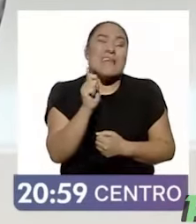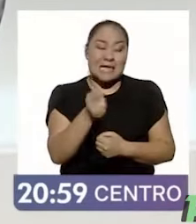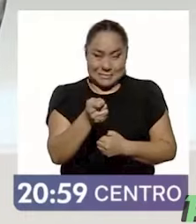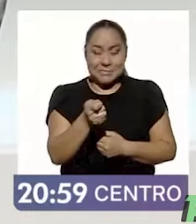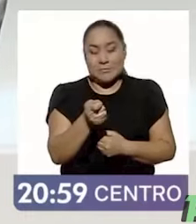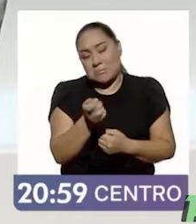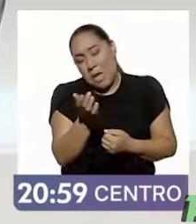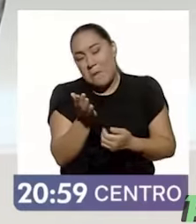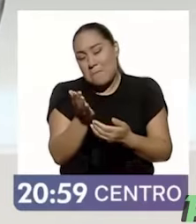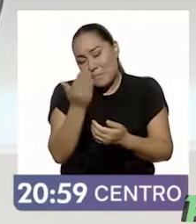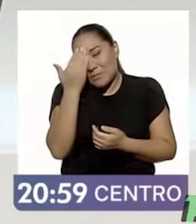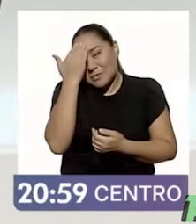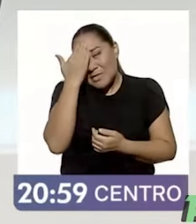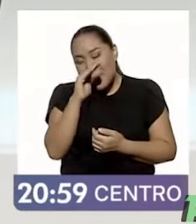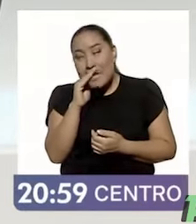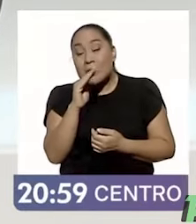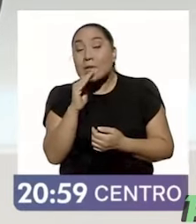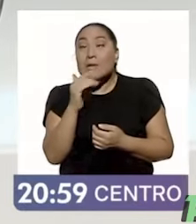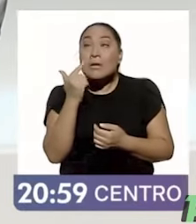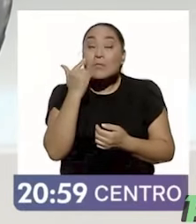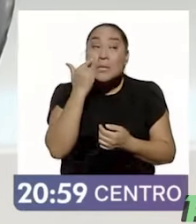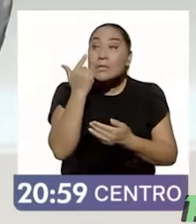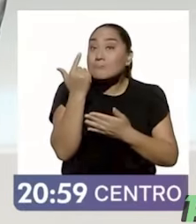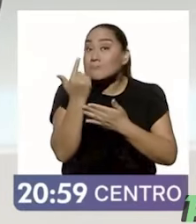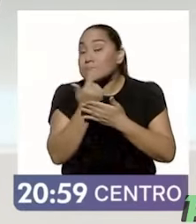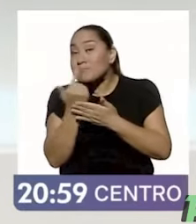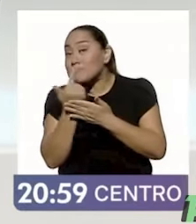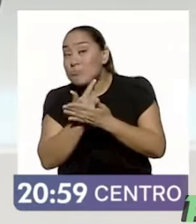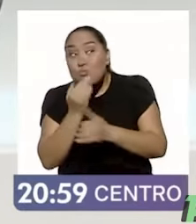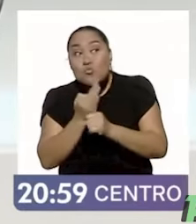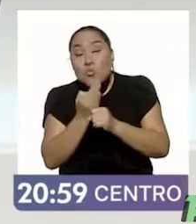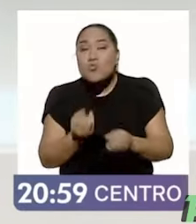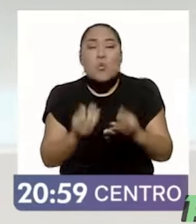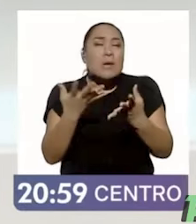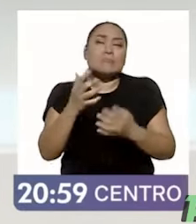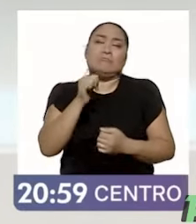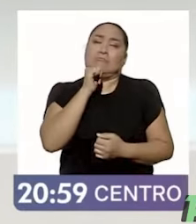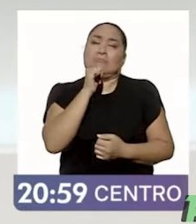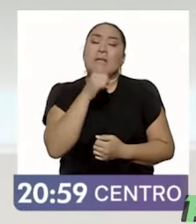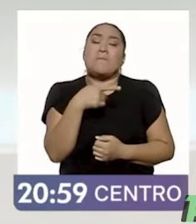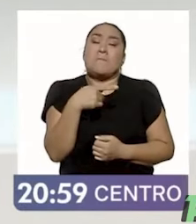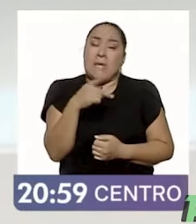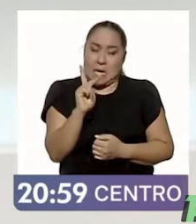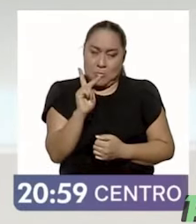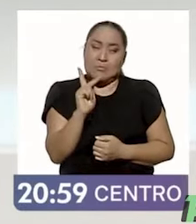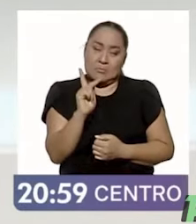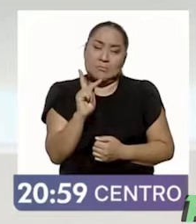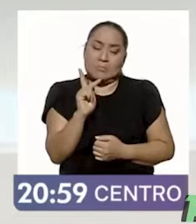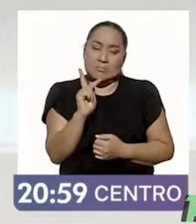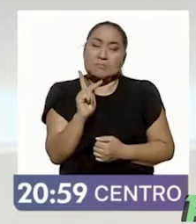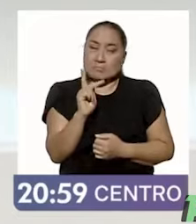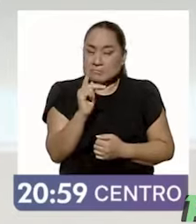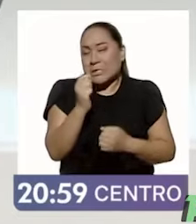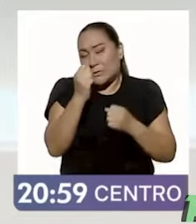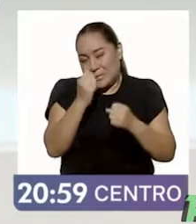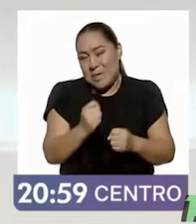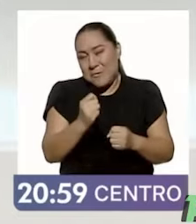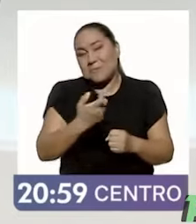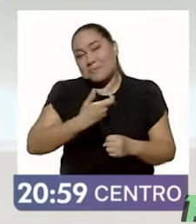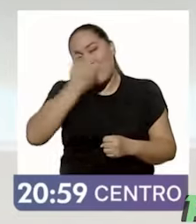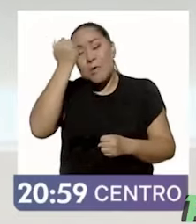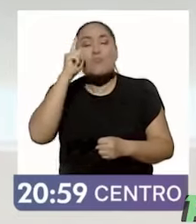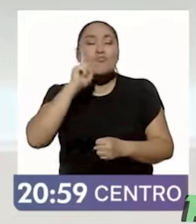independientemente de que no tengamos los resultados finales en este momento, sí ya sabemos que vamos a tener una presidenta mujer y